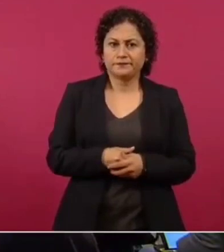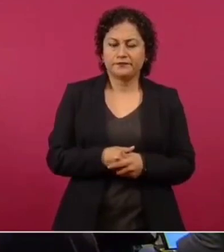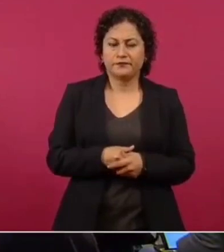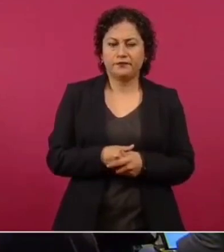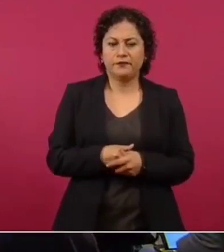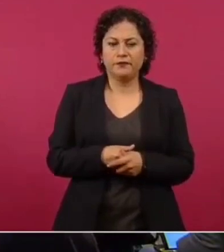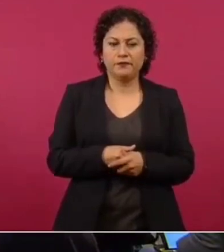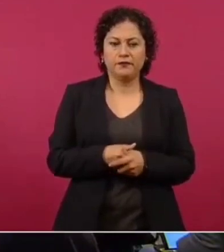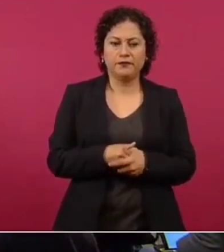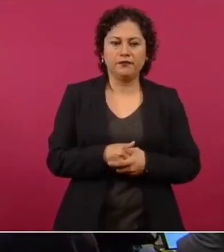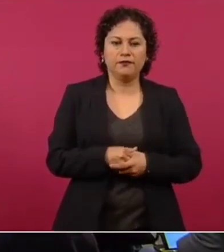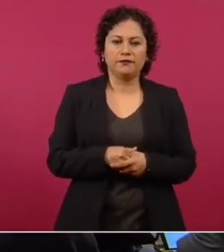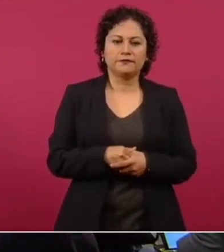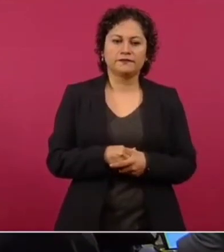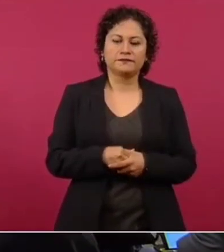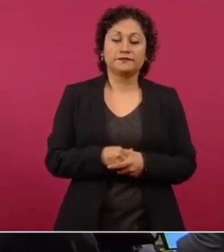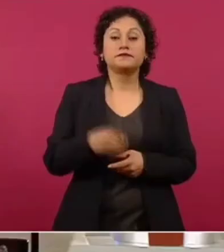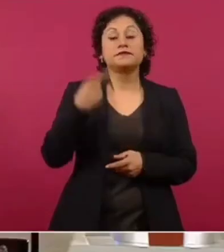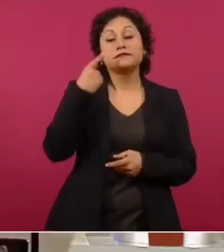Ah, mire, qué buena.